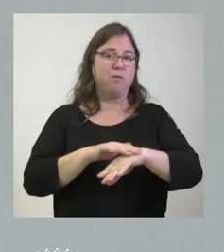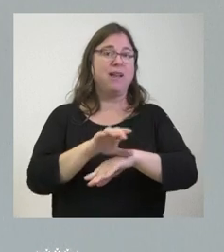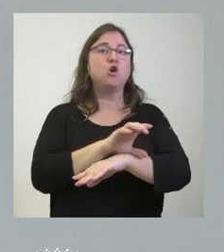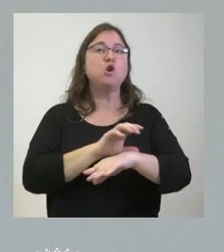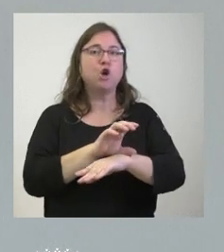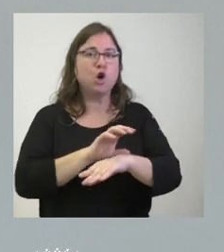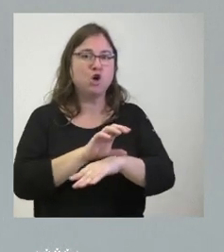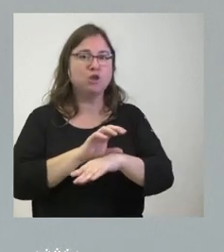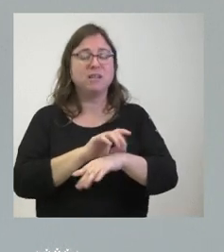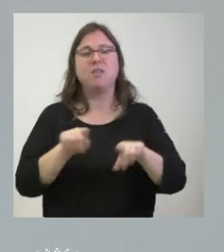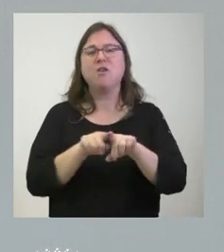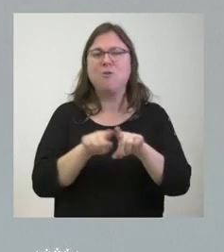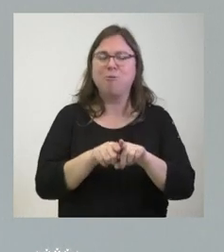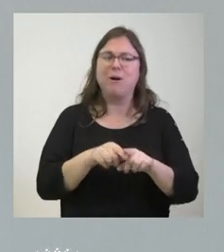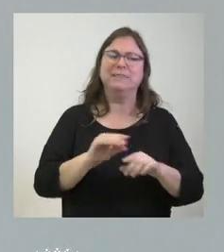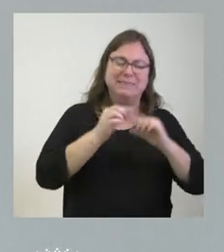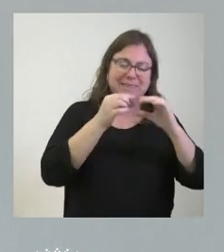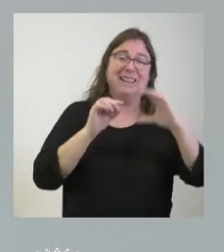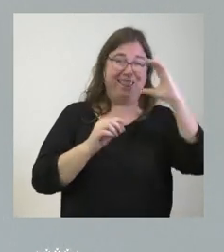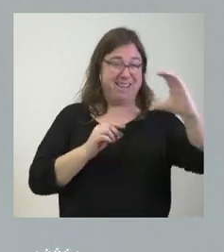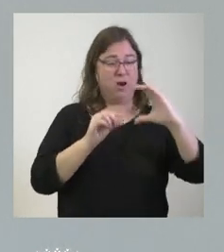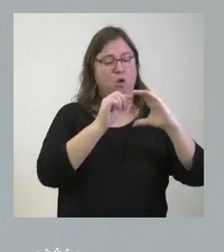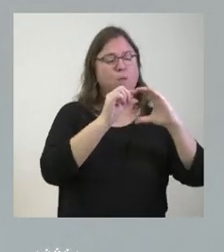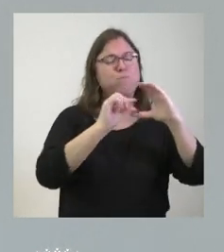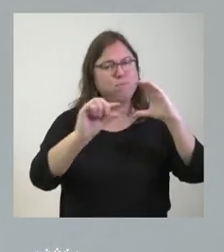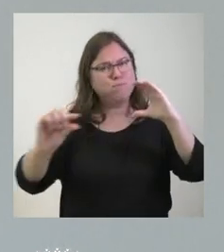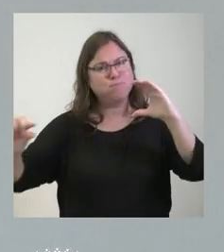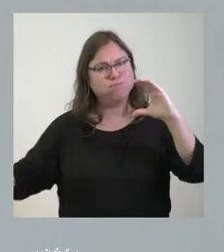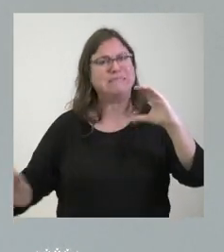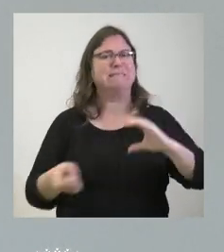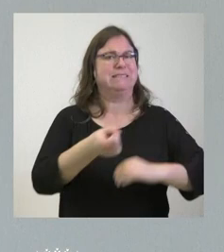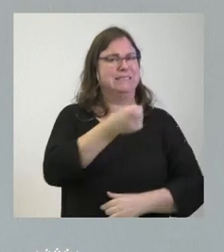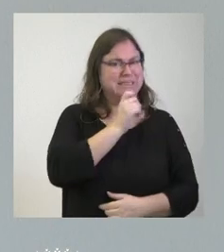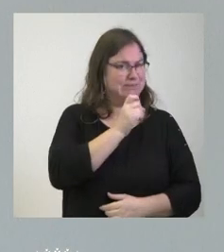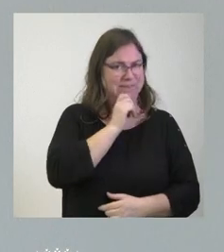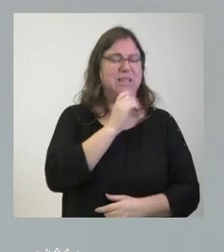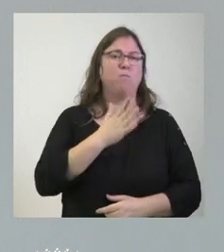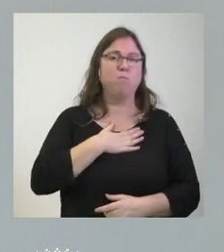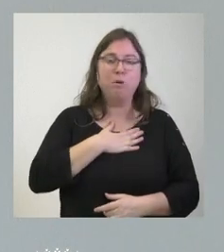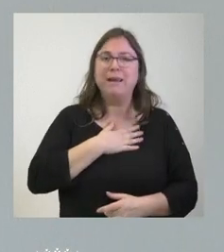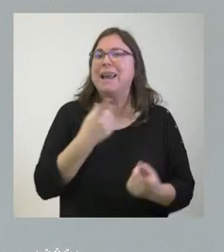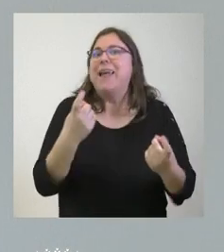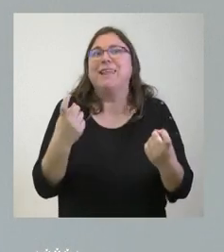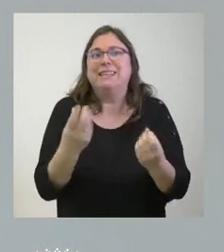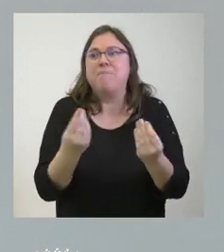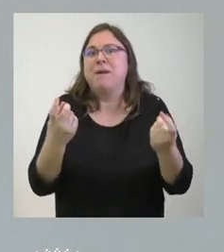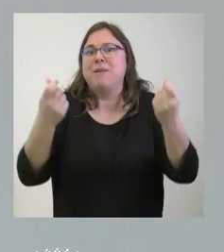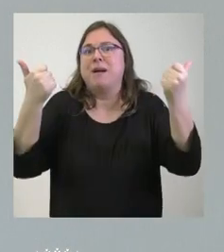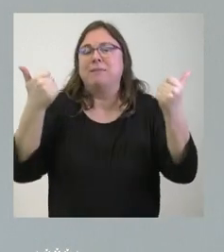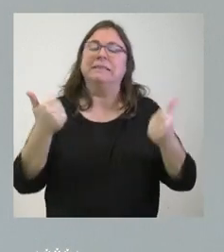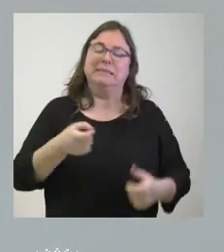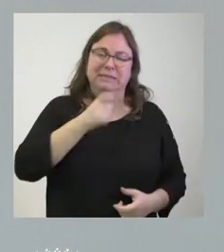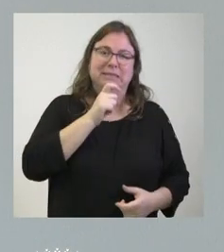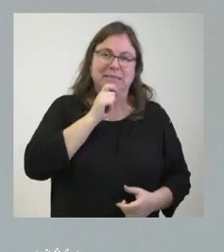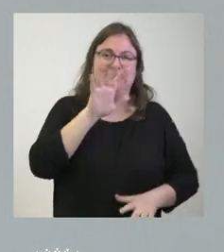economía y hacienda el tener que distribuir unos recursos que son impresiones escasos entre unas necesidades que son siempre ilimitadas y ver que como es